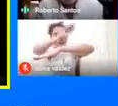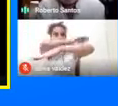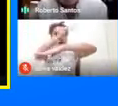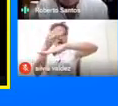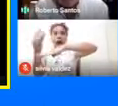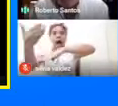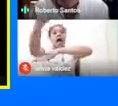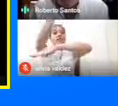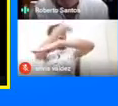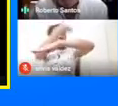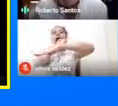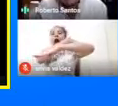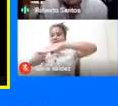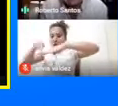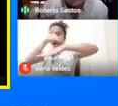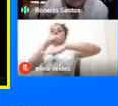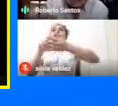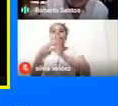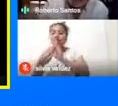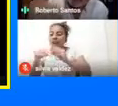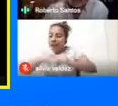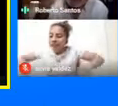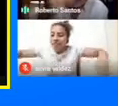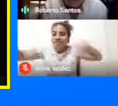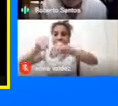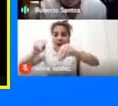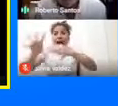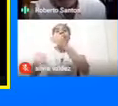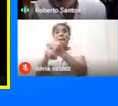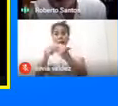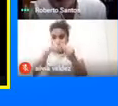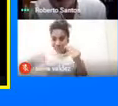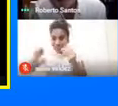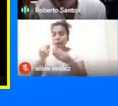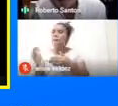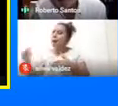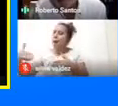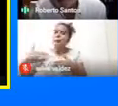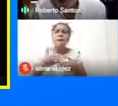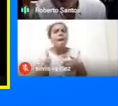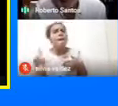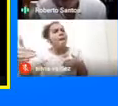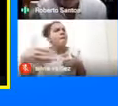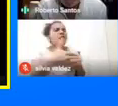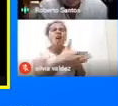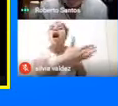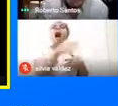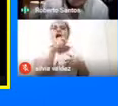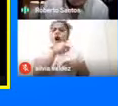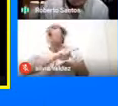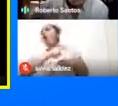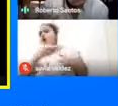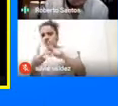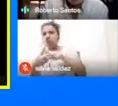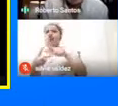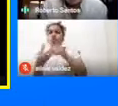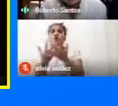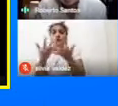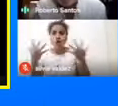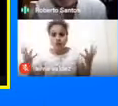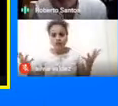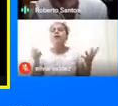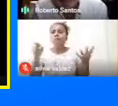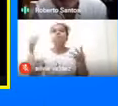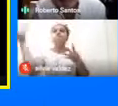Recrean La ceremonia De correr la tierra Pero además A lo largo De ese recorrido Pues entonces Hay otros Elementos Que